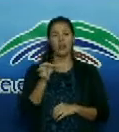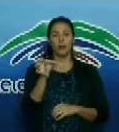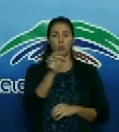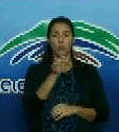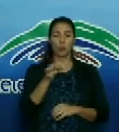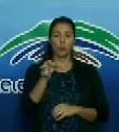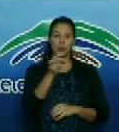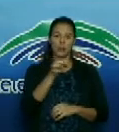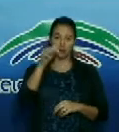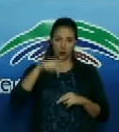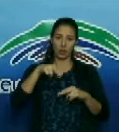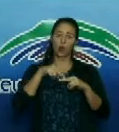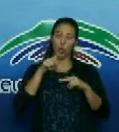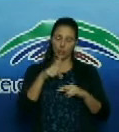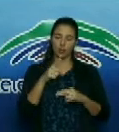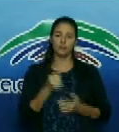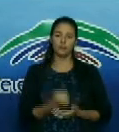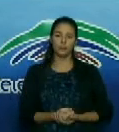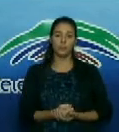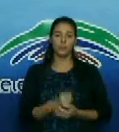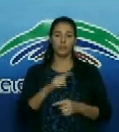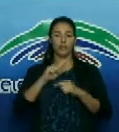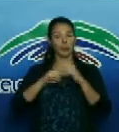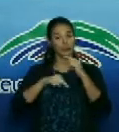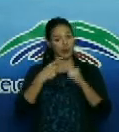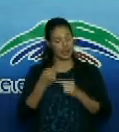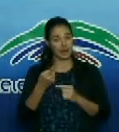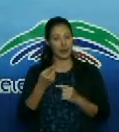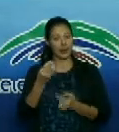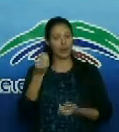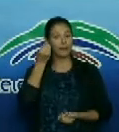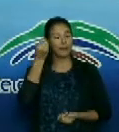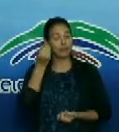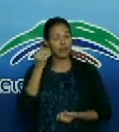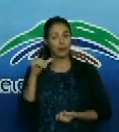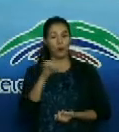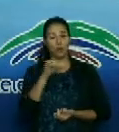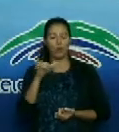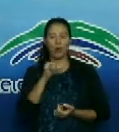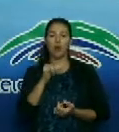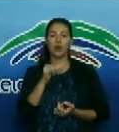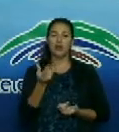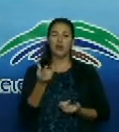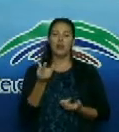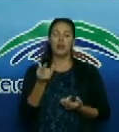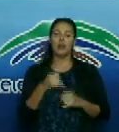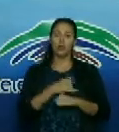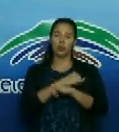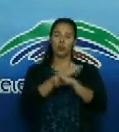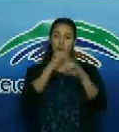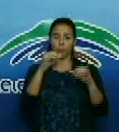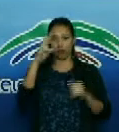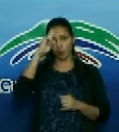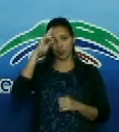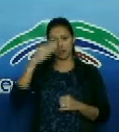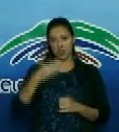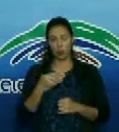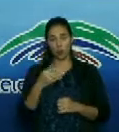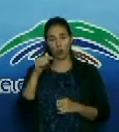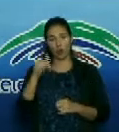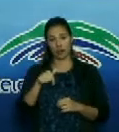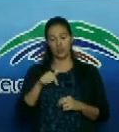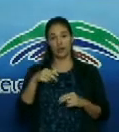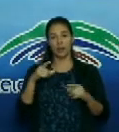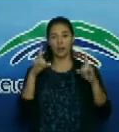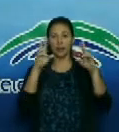de Holguín. Para mañana, según pudimos conocer por la página oficial de la Dirección Provincial de Salud Pública en